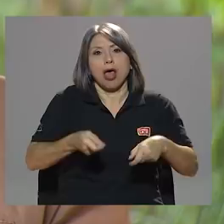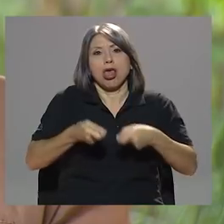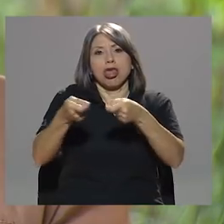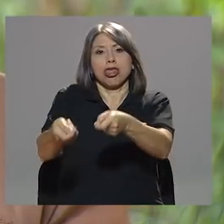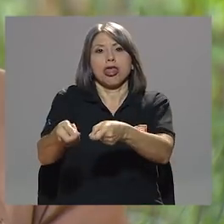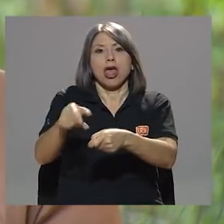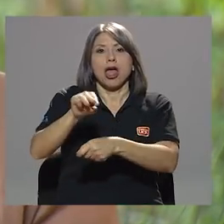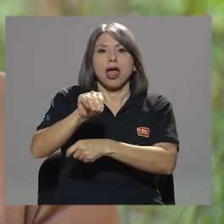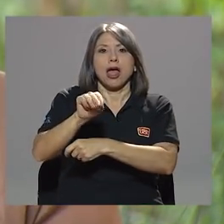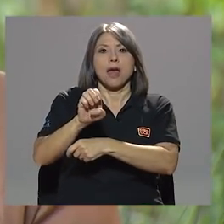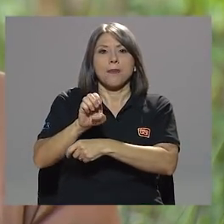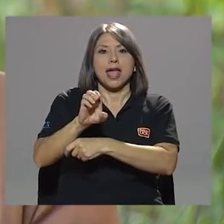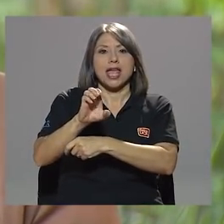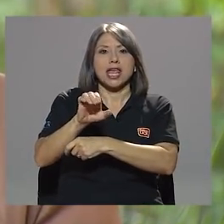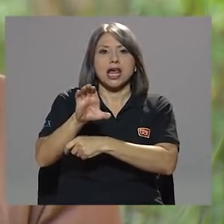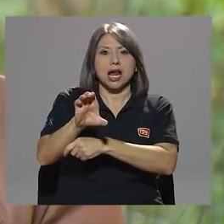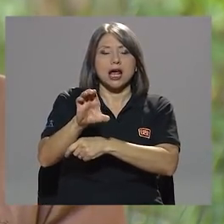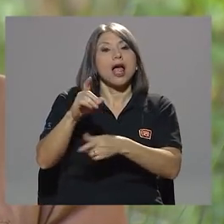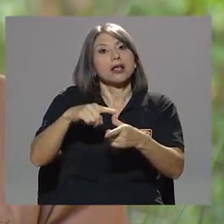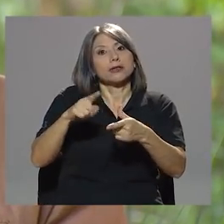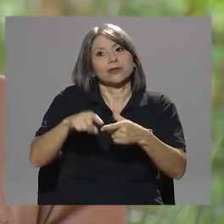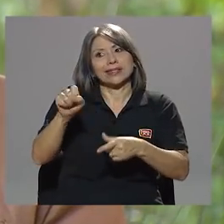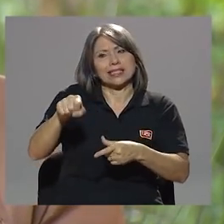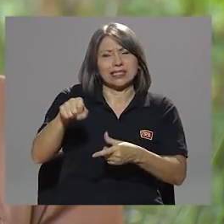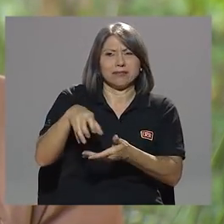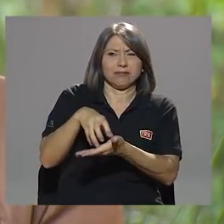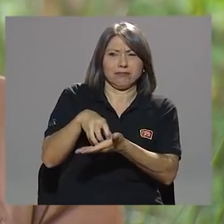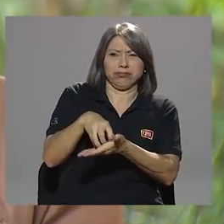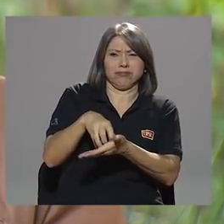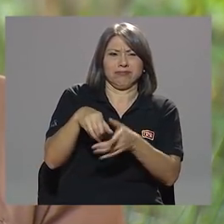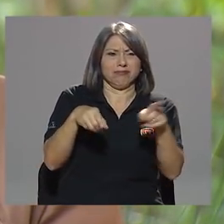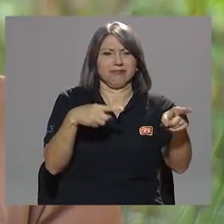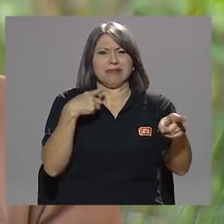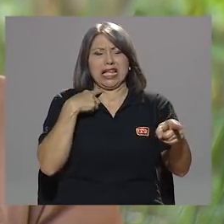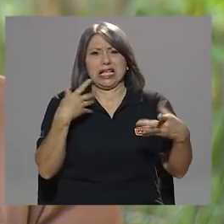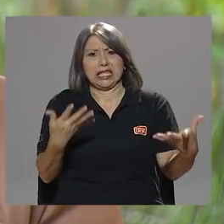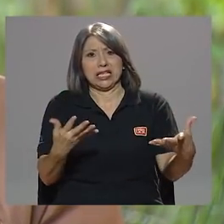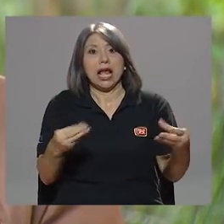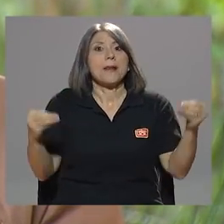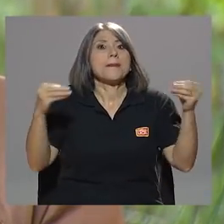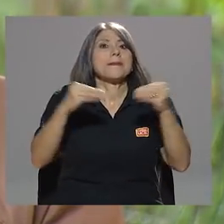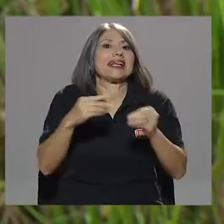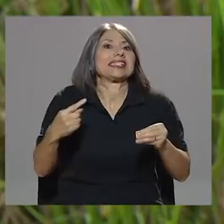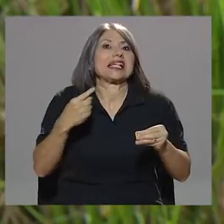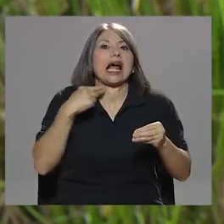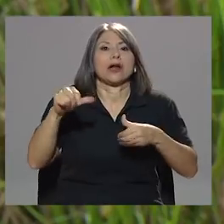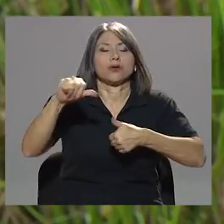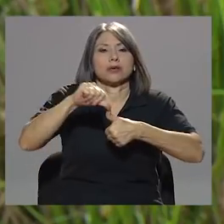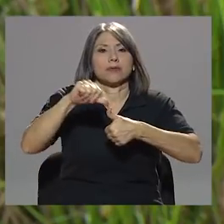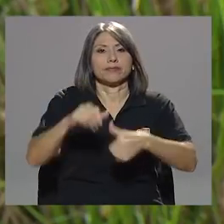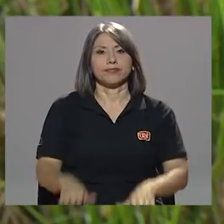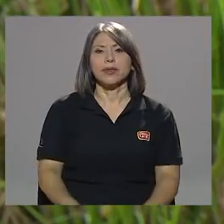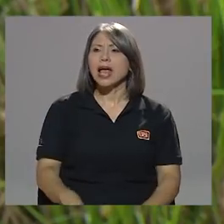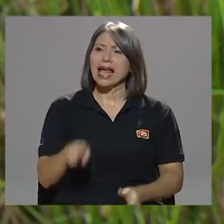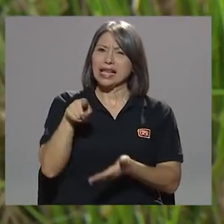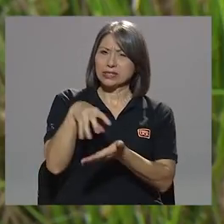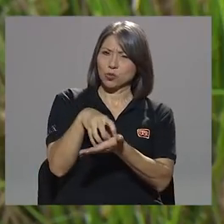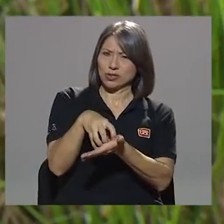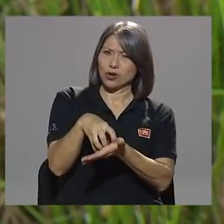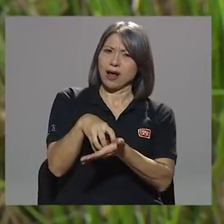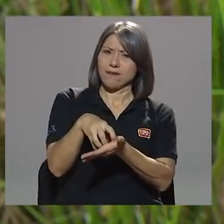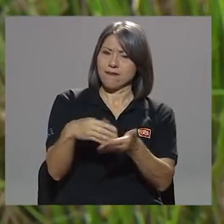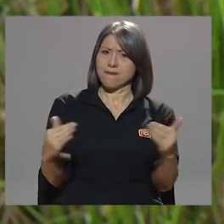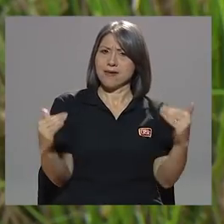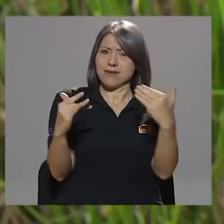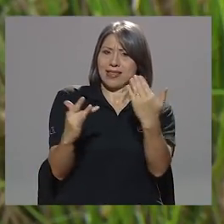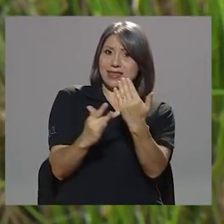por supuesto era cuestionable ese excesivo precio. De hecho creo que el más caro de la región centroamericana. ¿Era cuestionable técnicamente